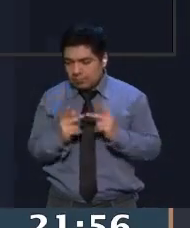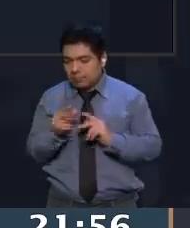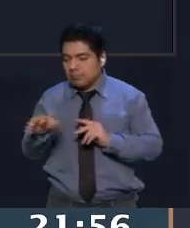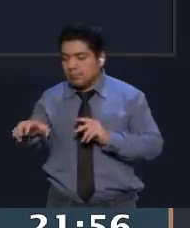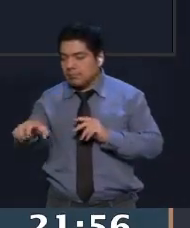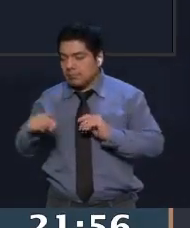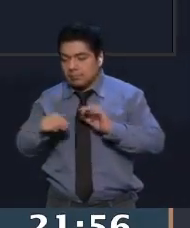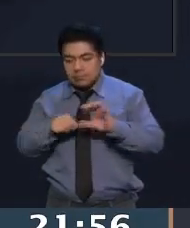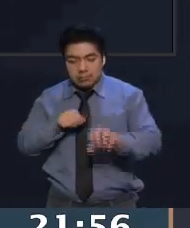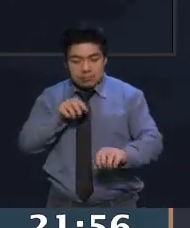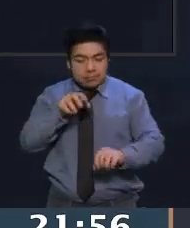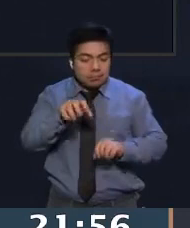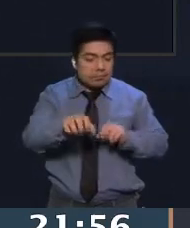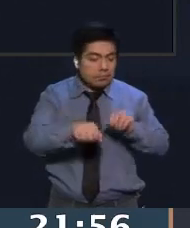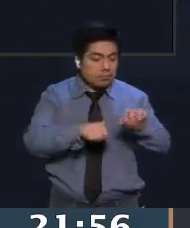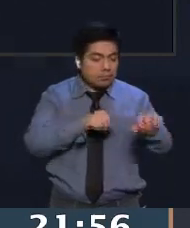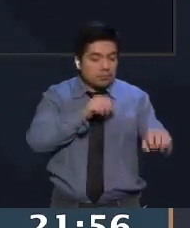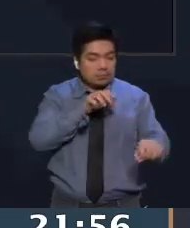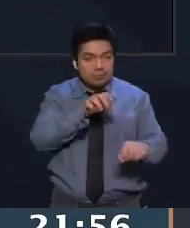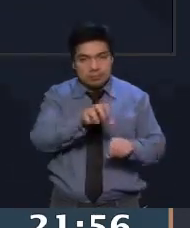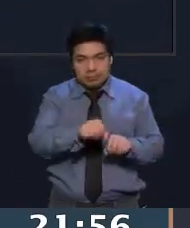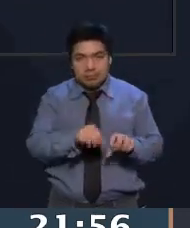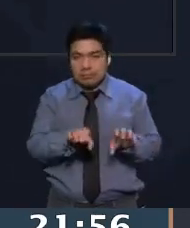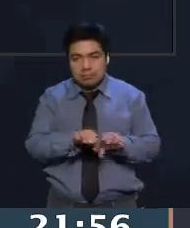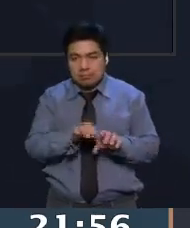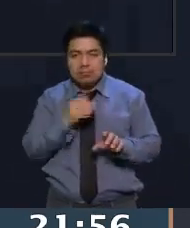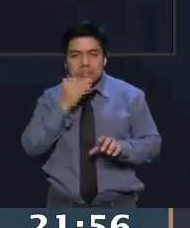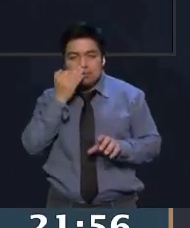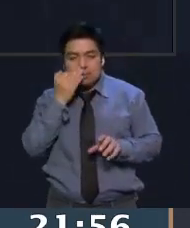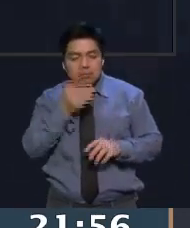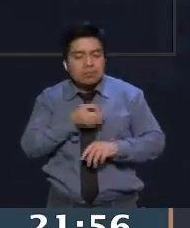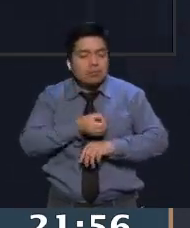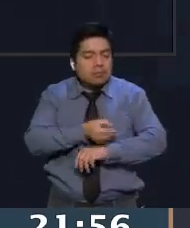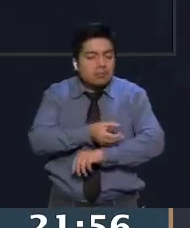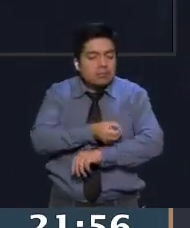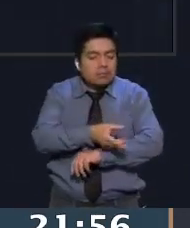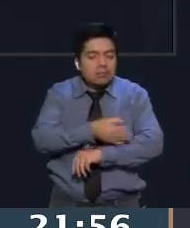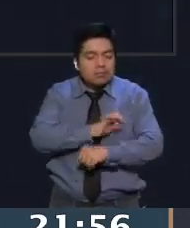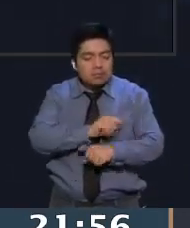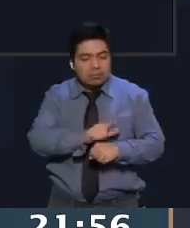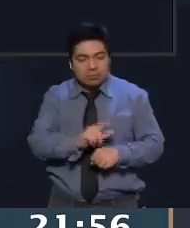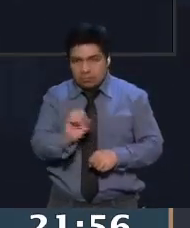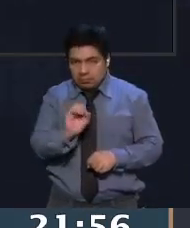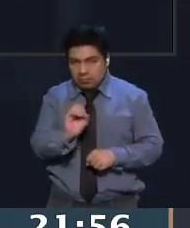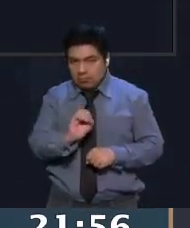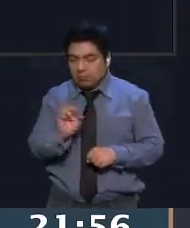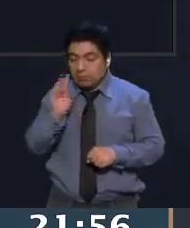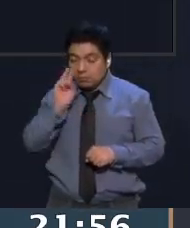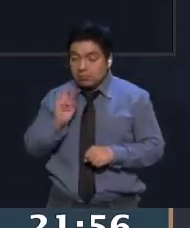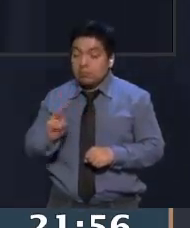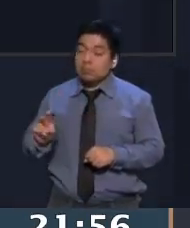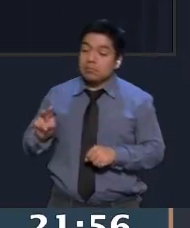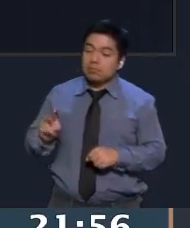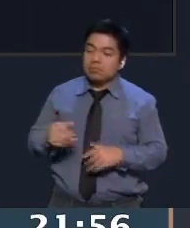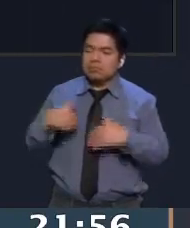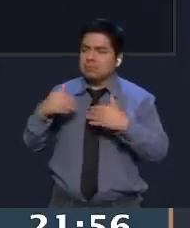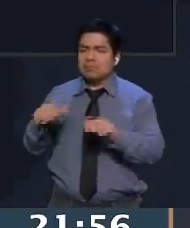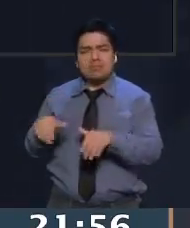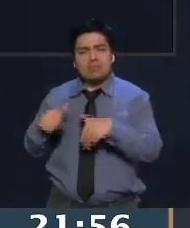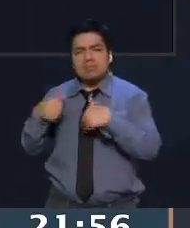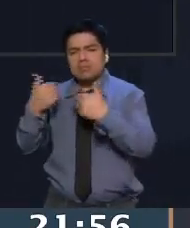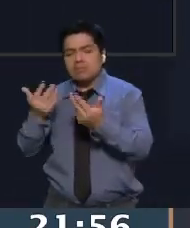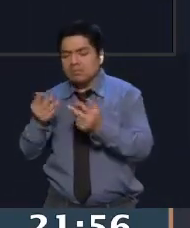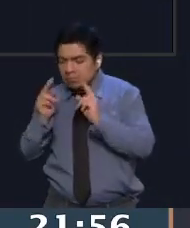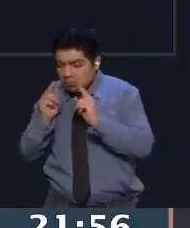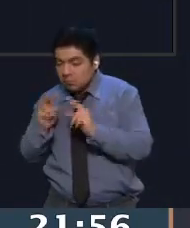nuestro entorno. Eso también es muy lindo, ¿no? O sea, no son flores cultivadas especialmente para esto, sino que son flores de nuestro entorno que ellas,